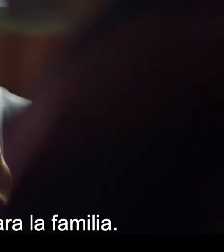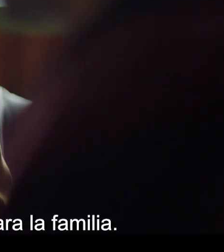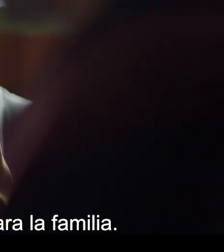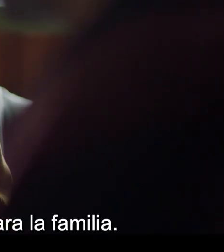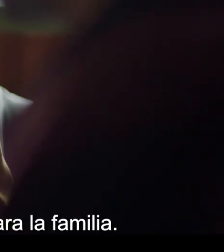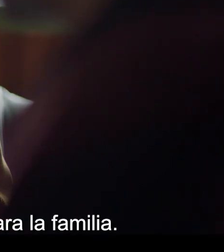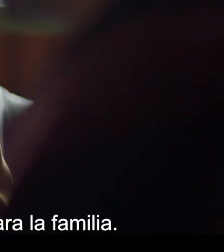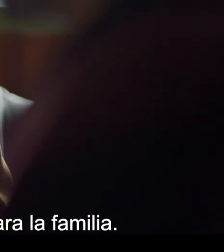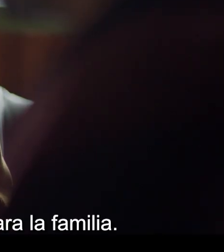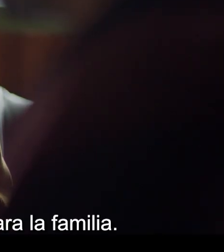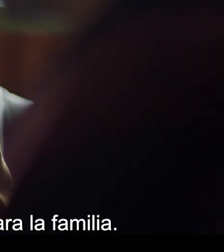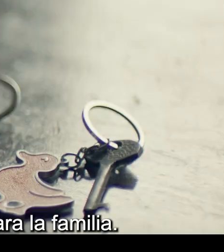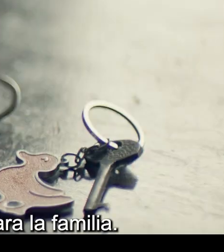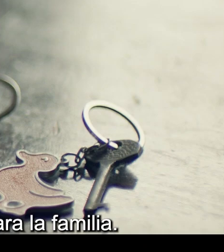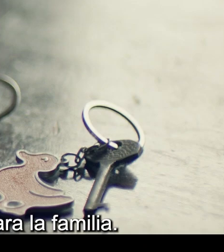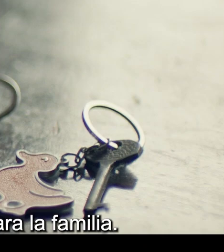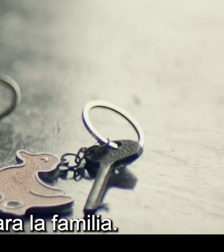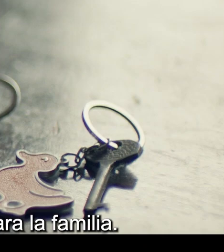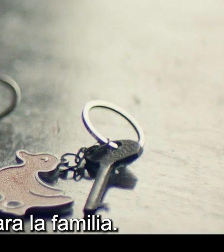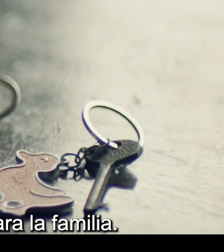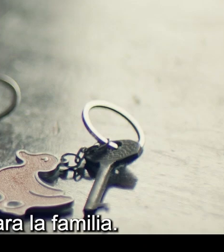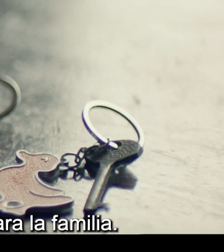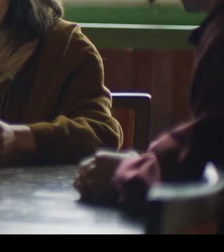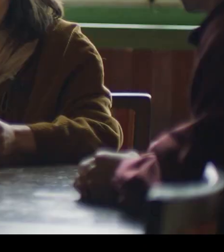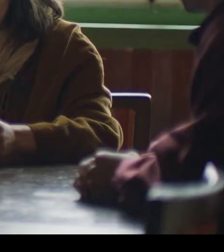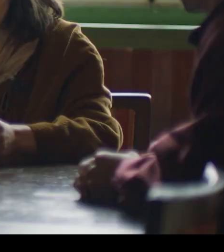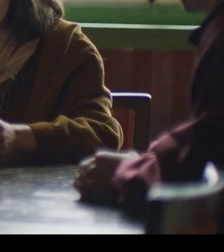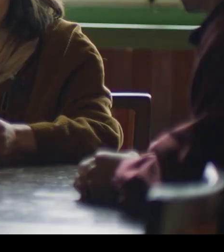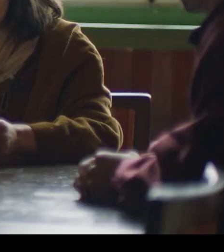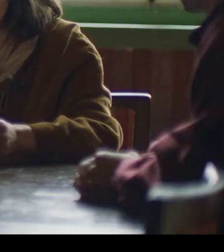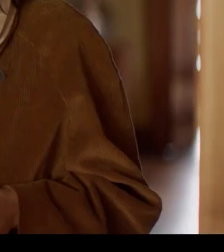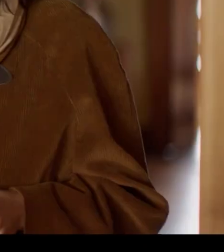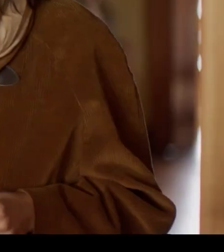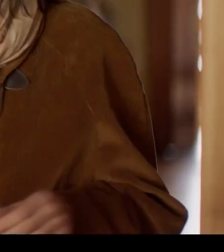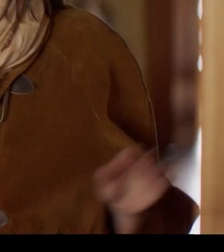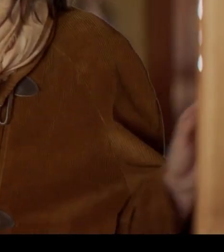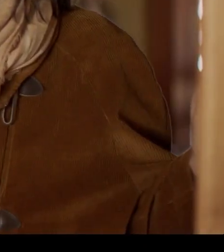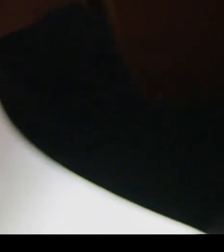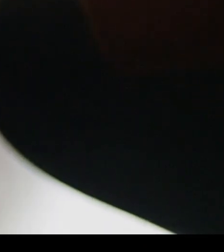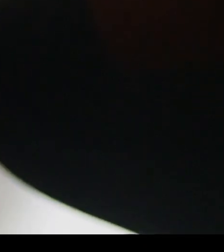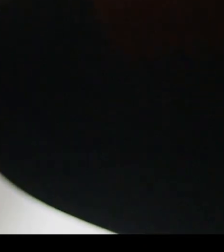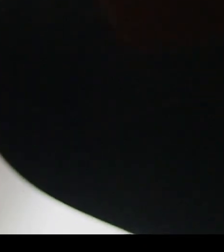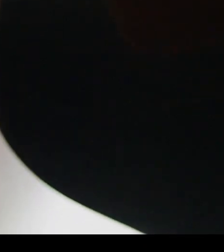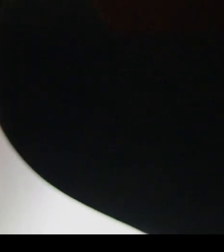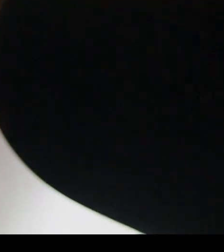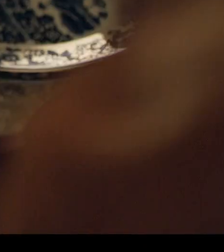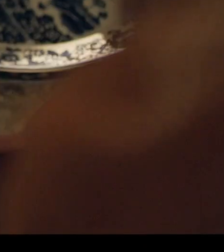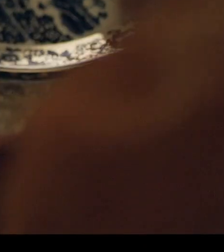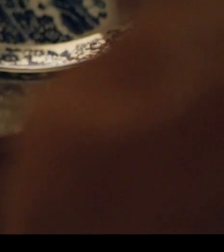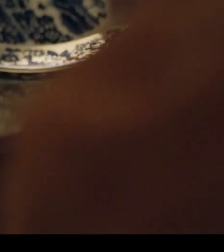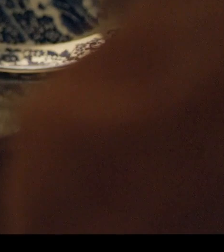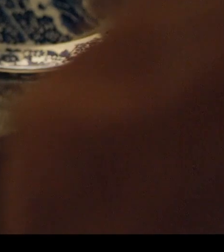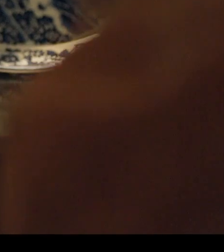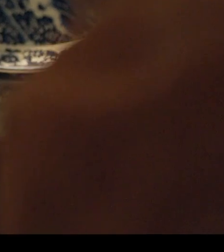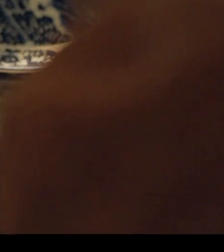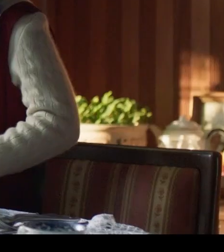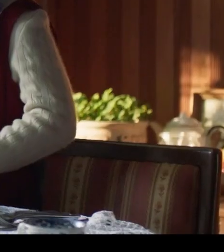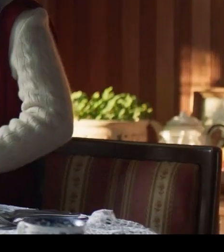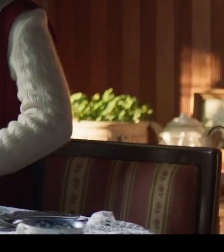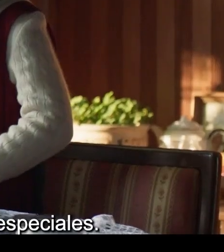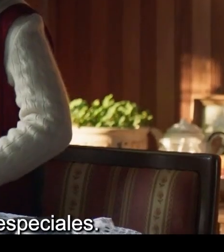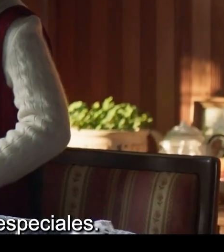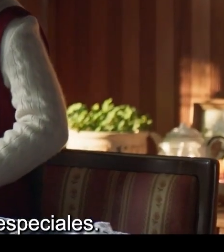eso les dejo algunas cosas que fueron importantes para la familia. Nati, mi niña. Para ti, la loza.